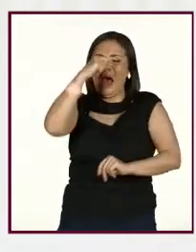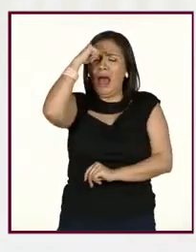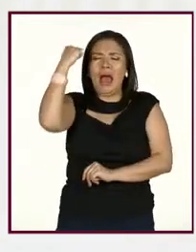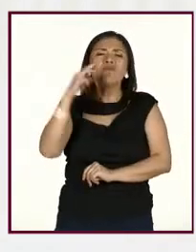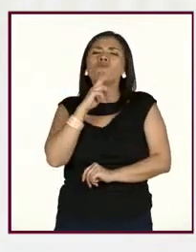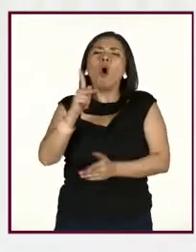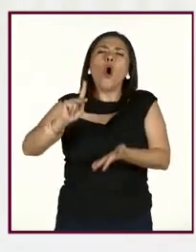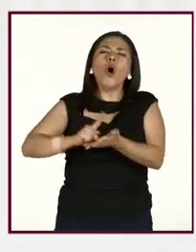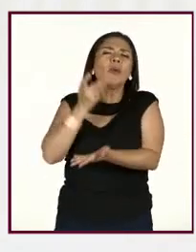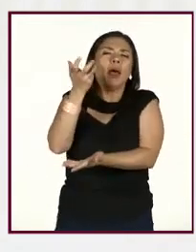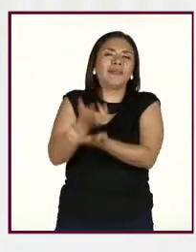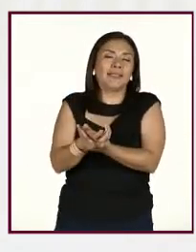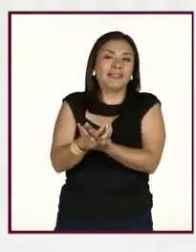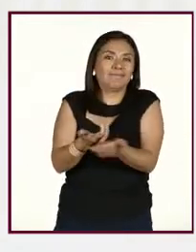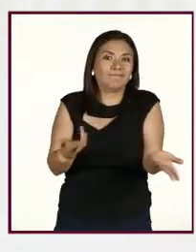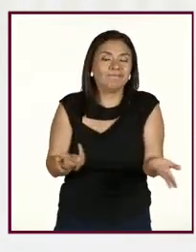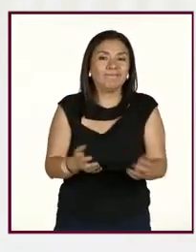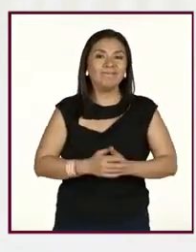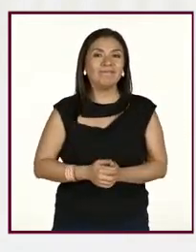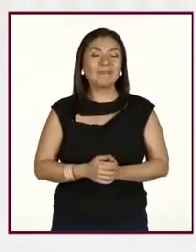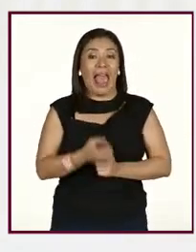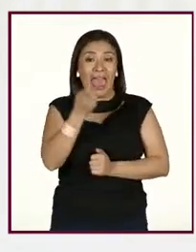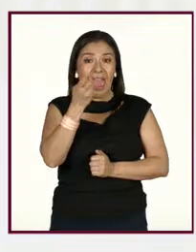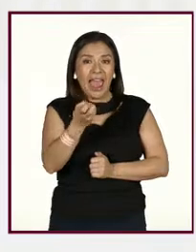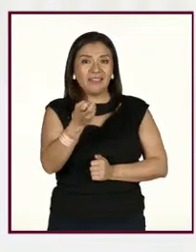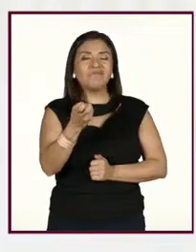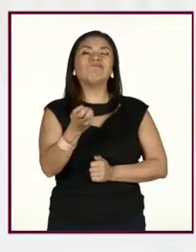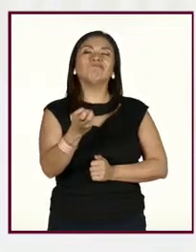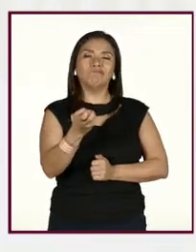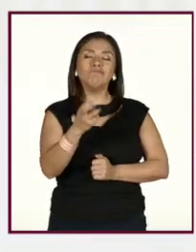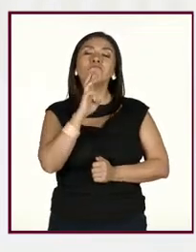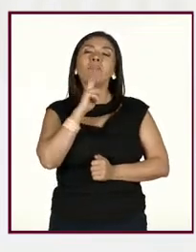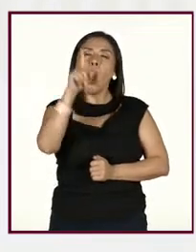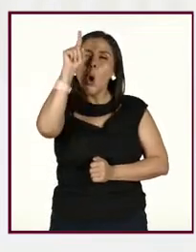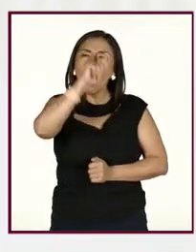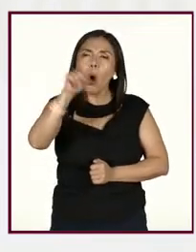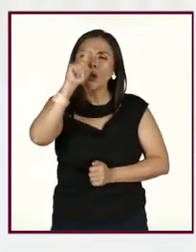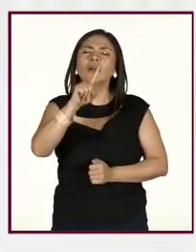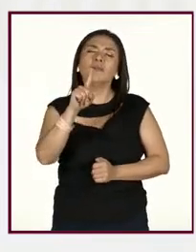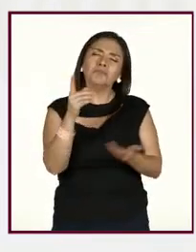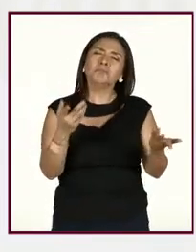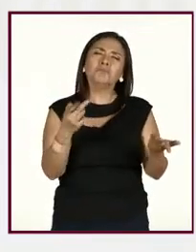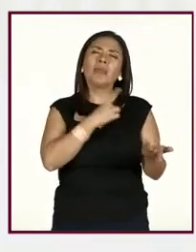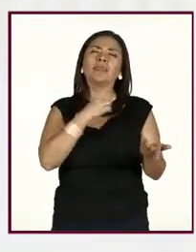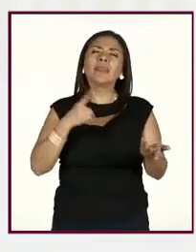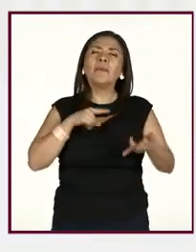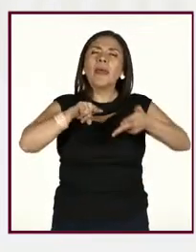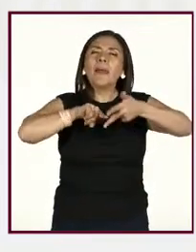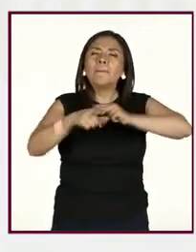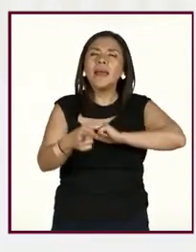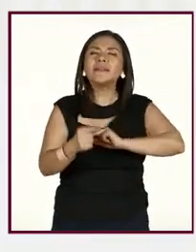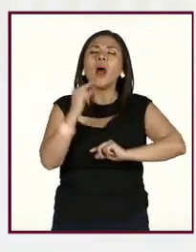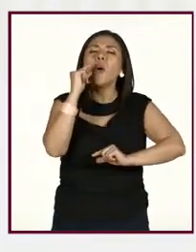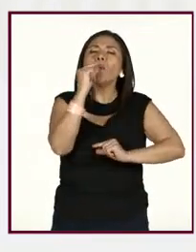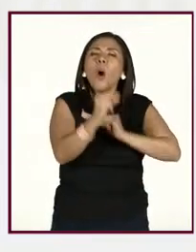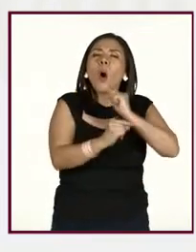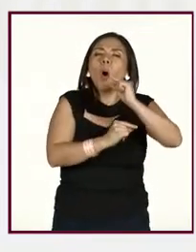Entonces, aquí lo que, la recomendación es que justamente se empiecen a hacer metas pequeñas.